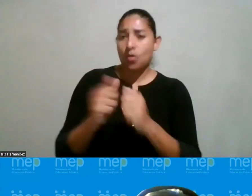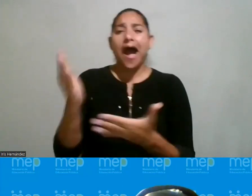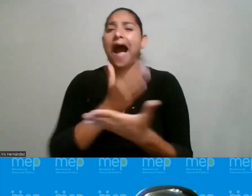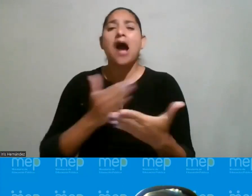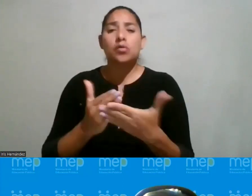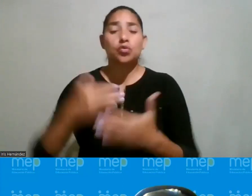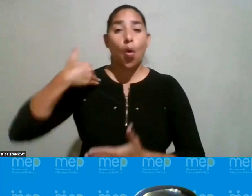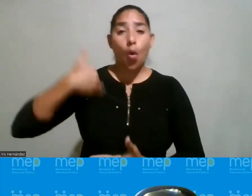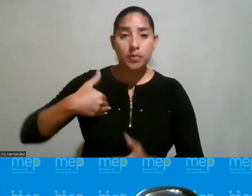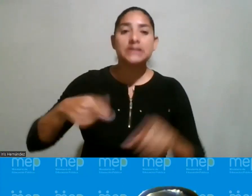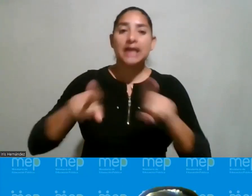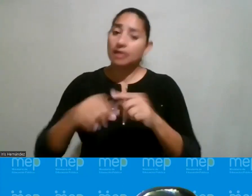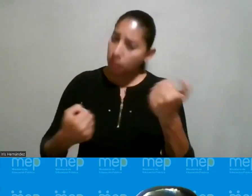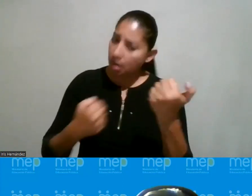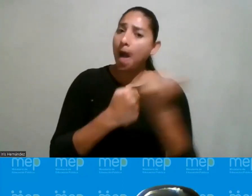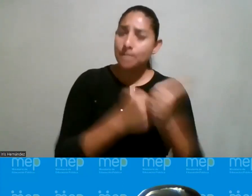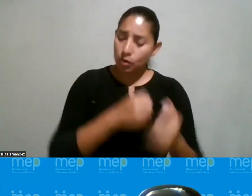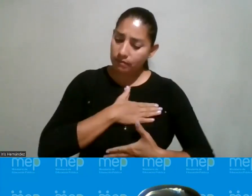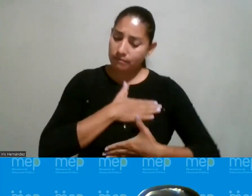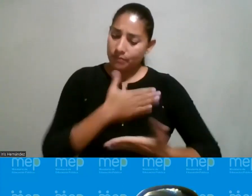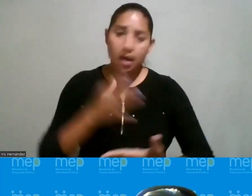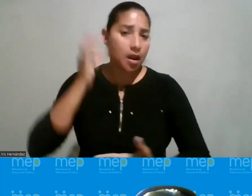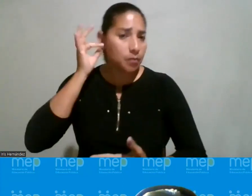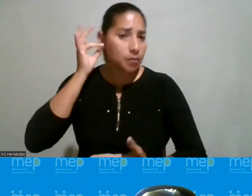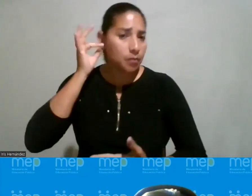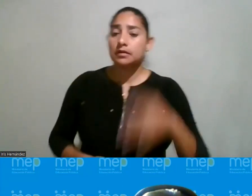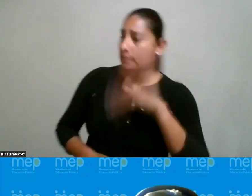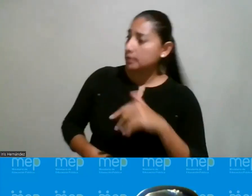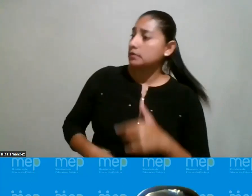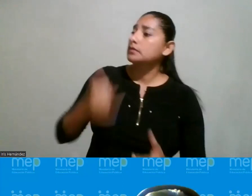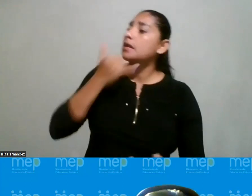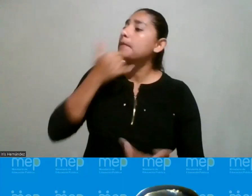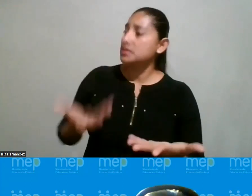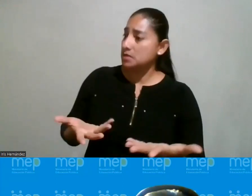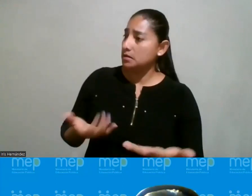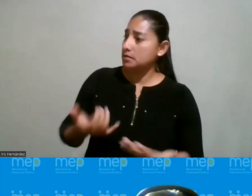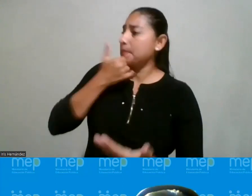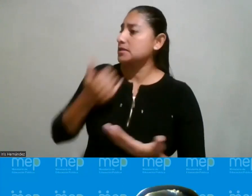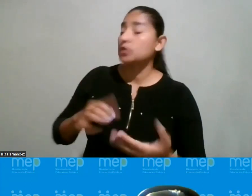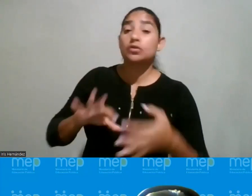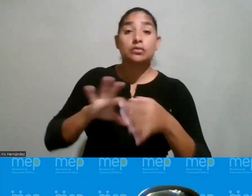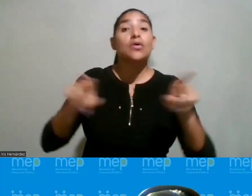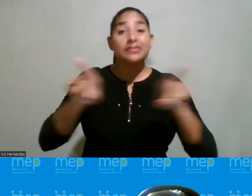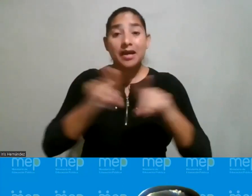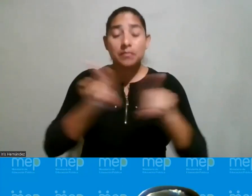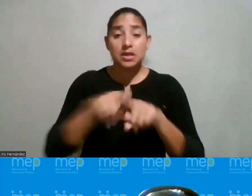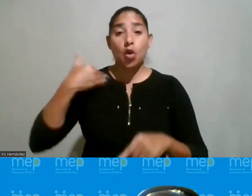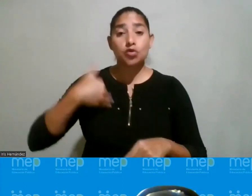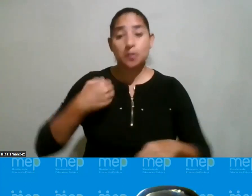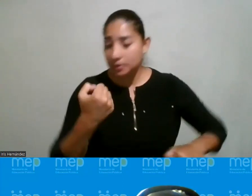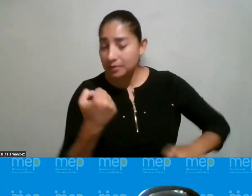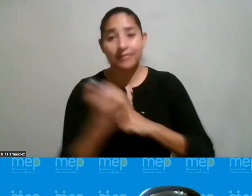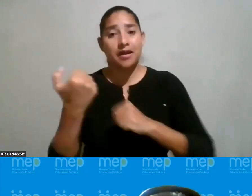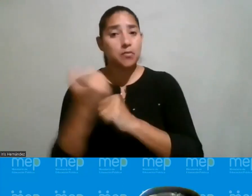hombres que también apoyan a las mujeres para decirle ¿qué le pasa? ellos también tienen que ayudarnos a llevar ese mensaje